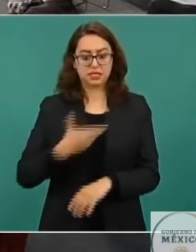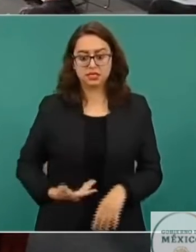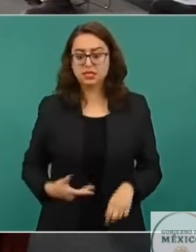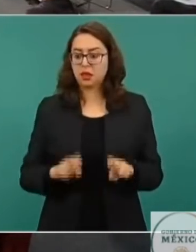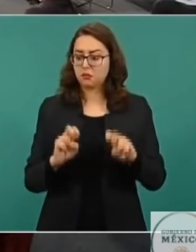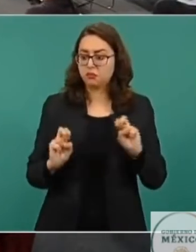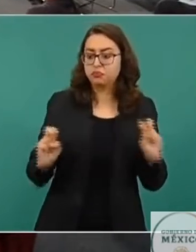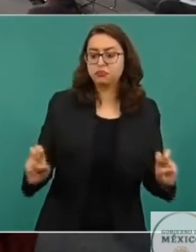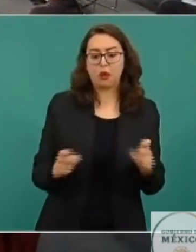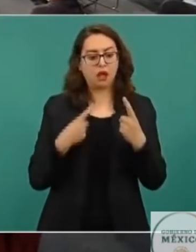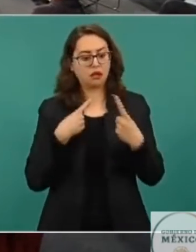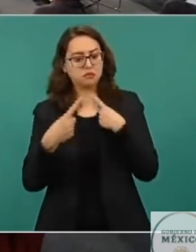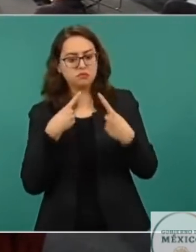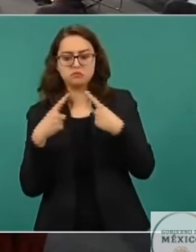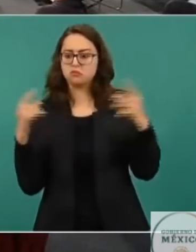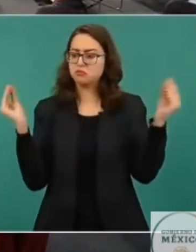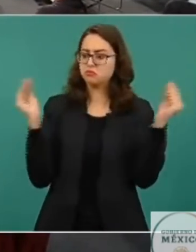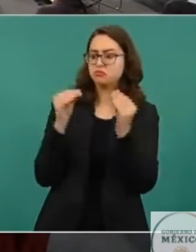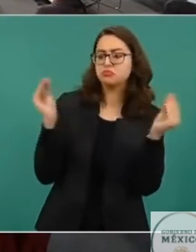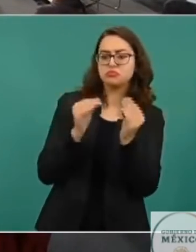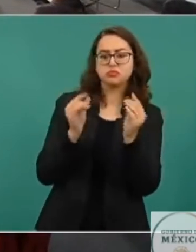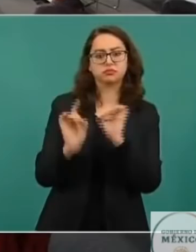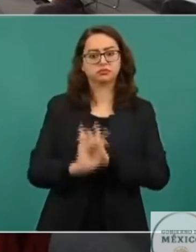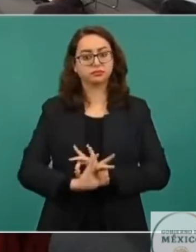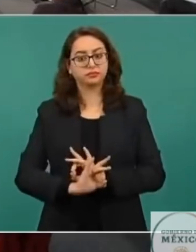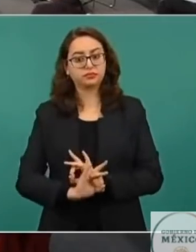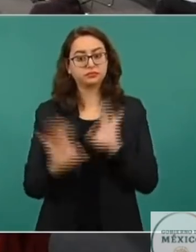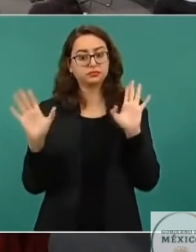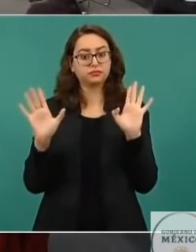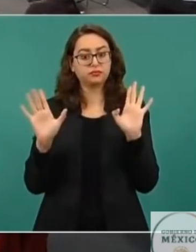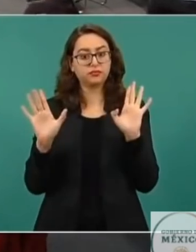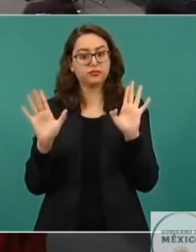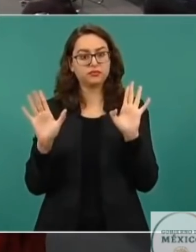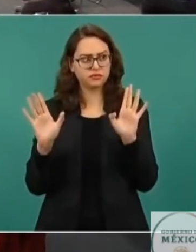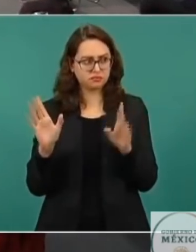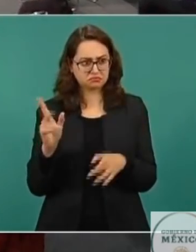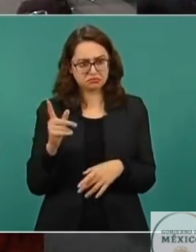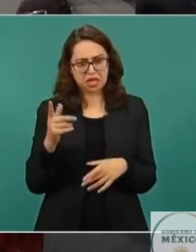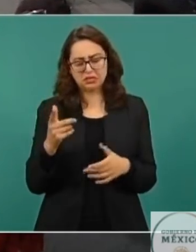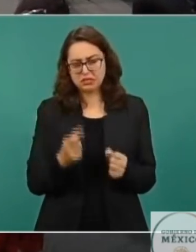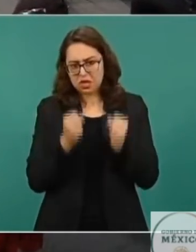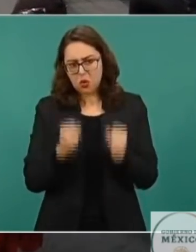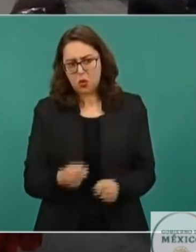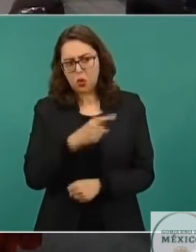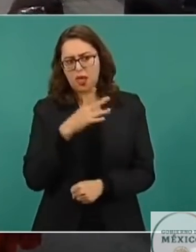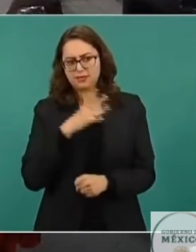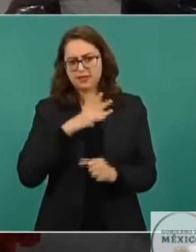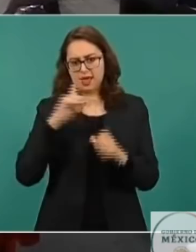y de repente, y ahí debe de estar grabado,